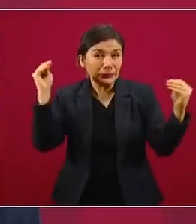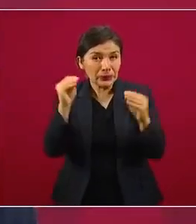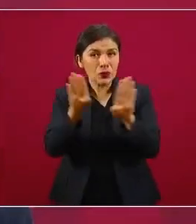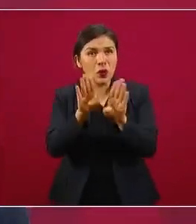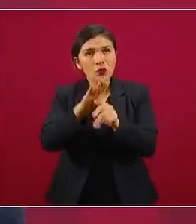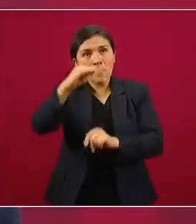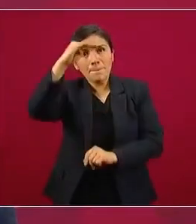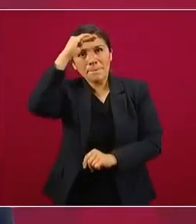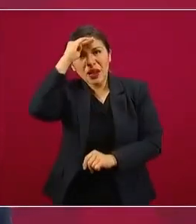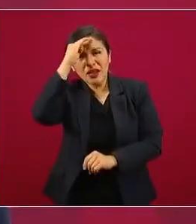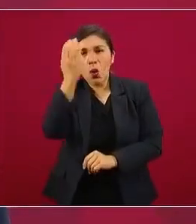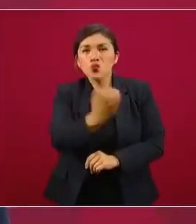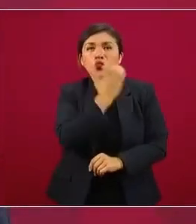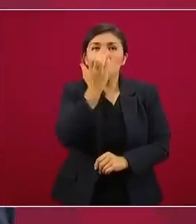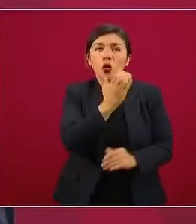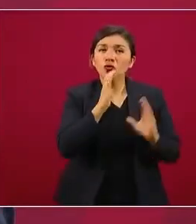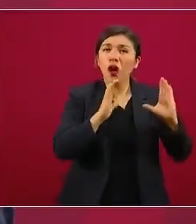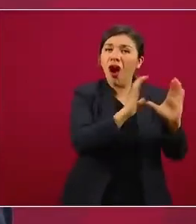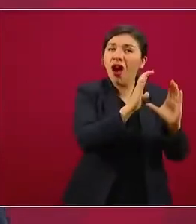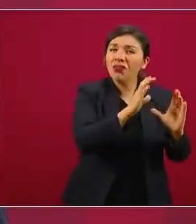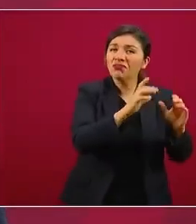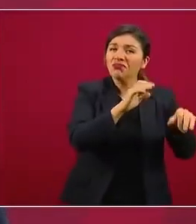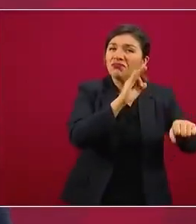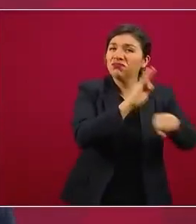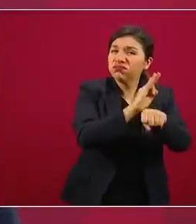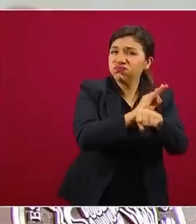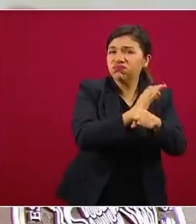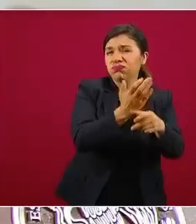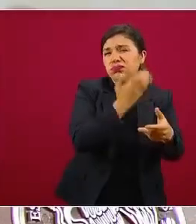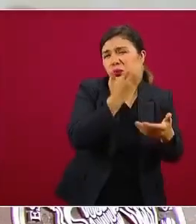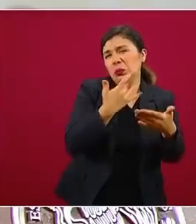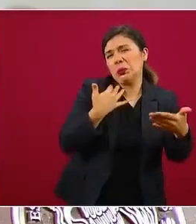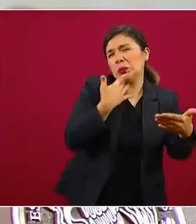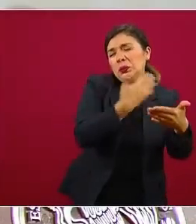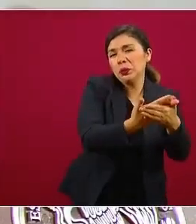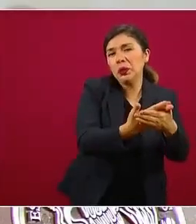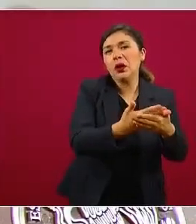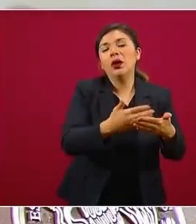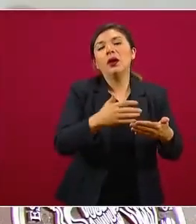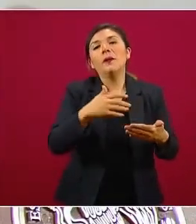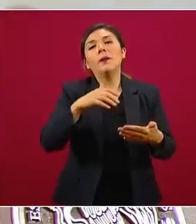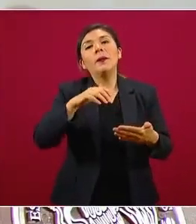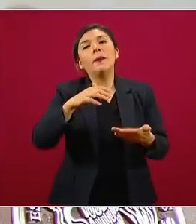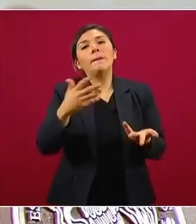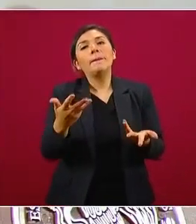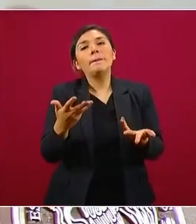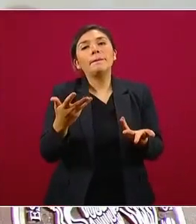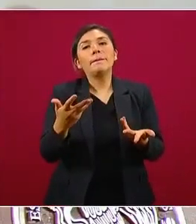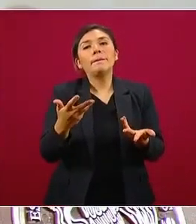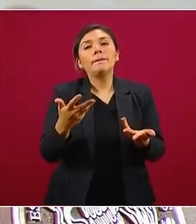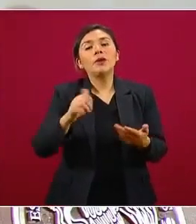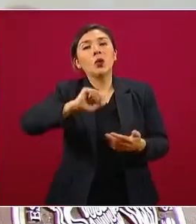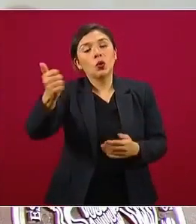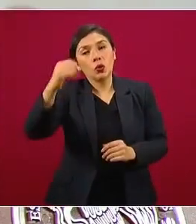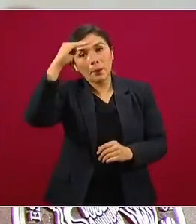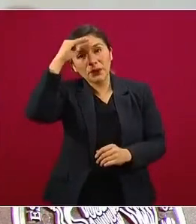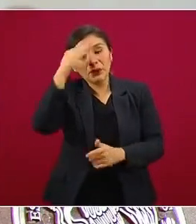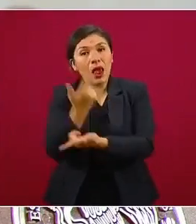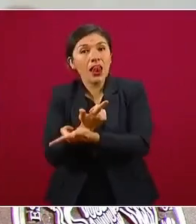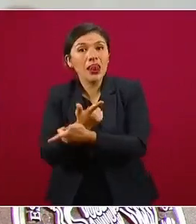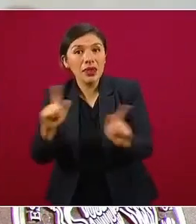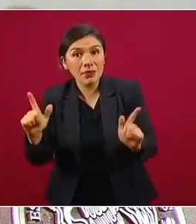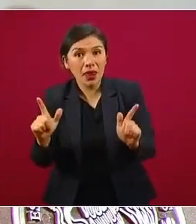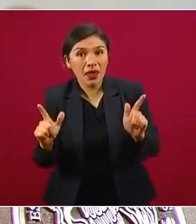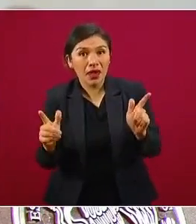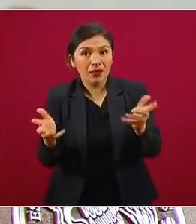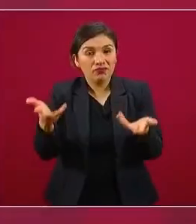pensamiento conservador y el pensamiento liberal,